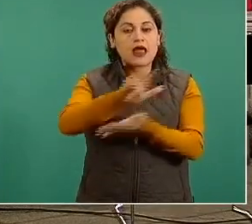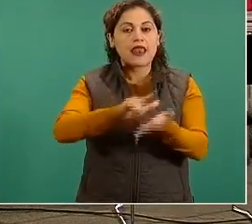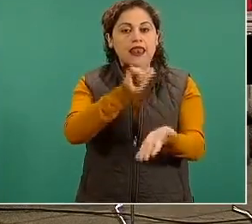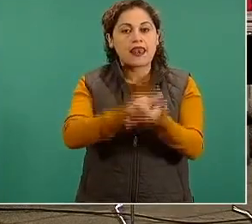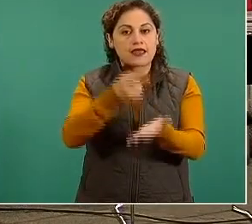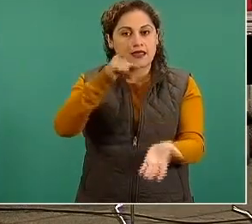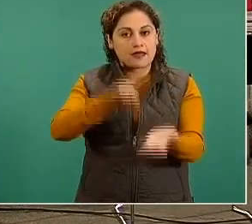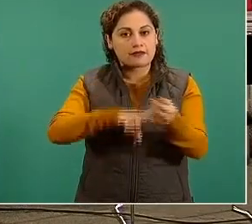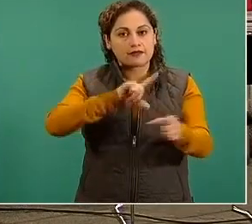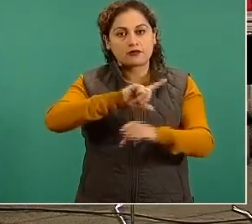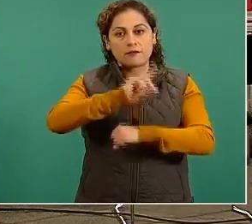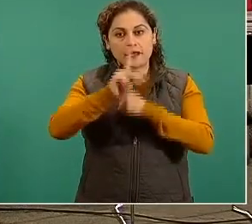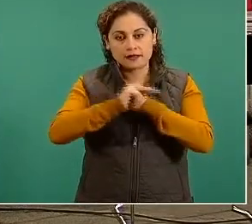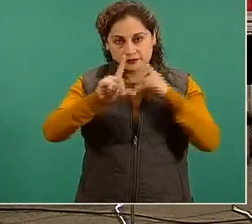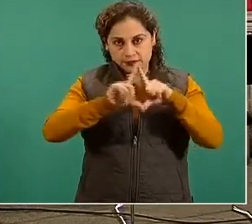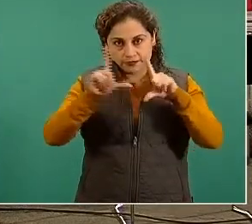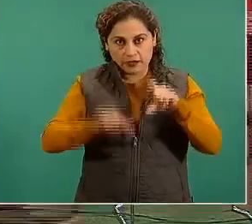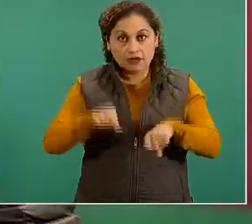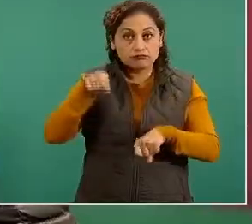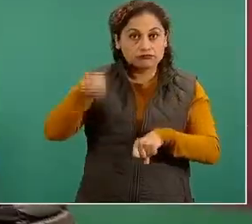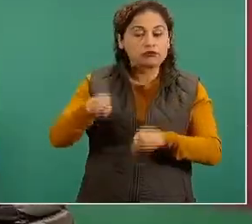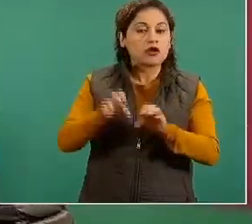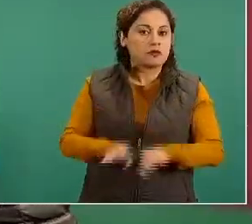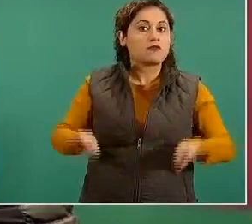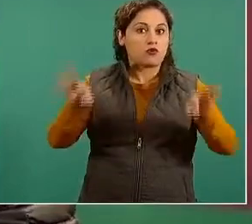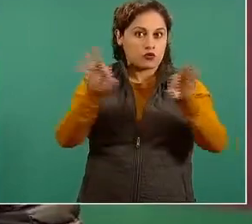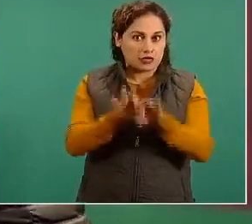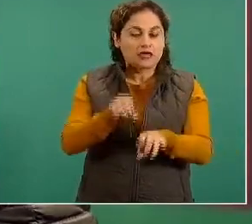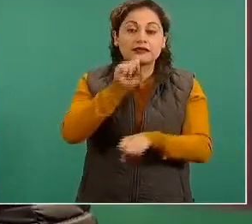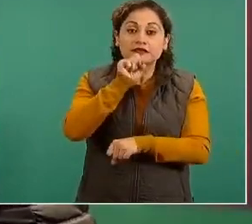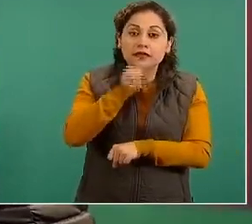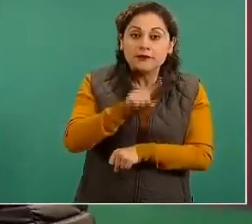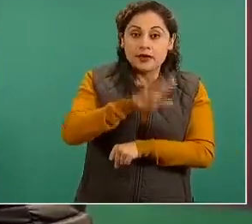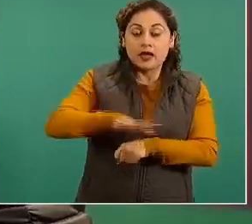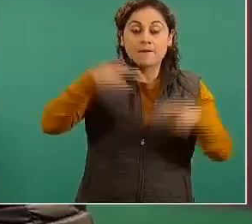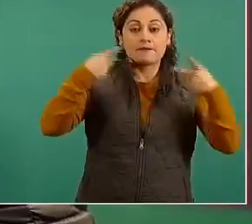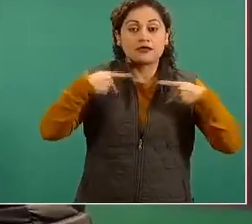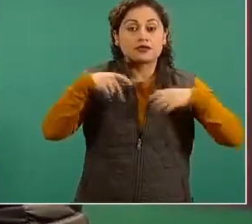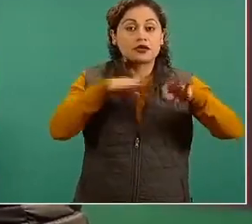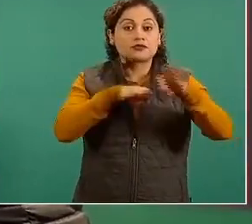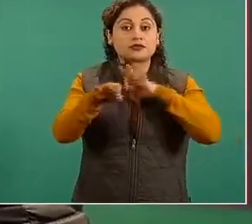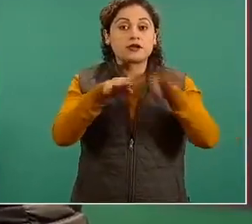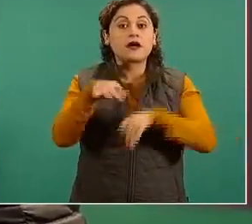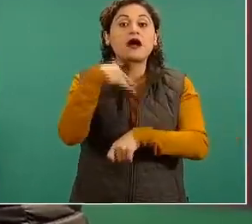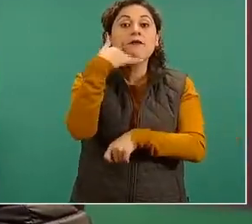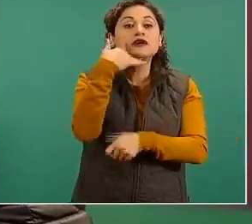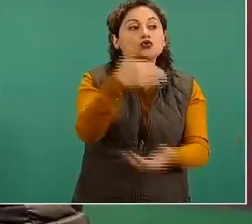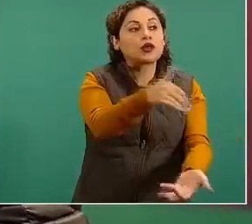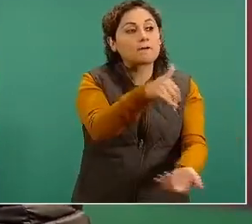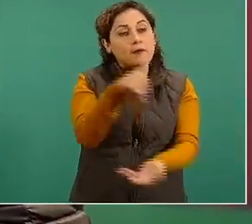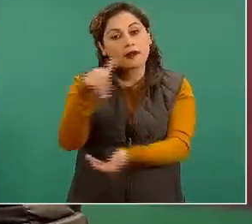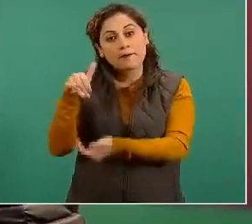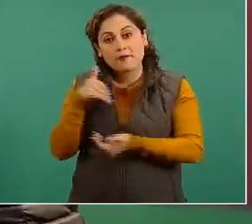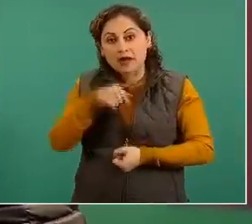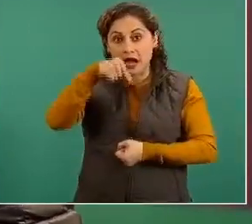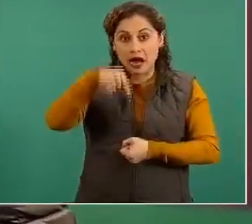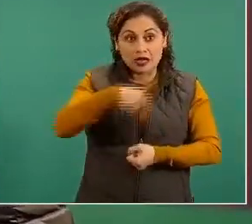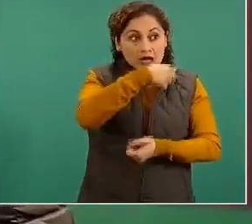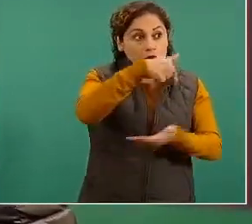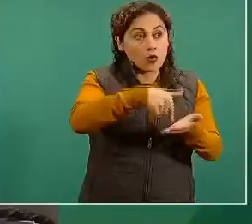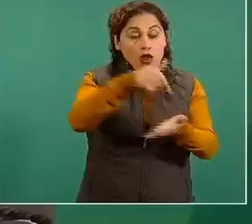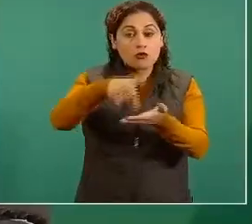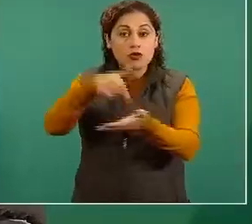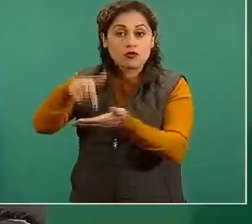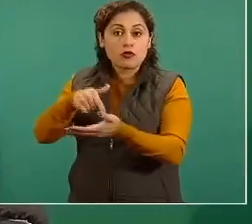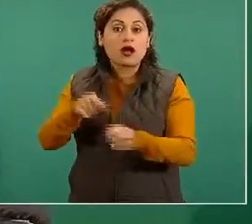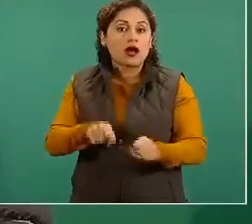personal prioritario también y está el personal que recoge la basura en nuestras ciudades y está el personal de la